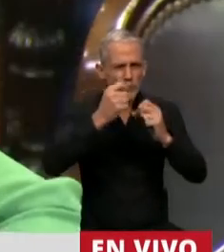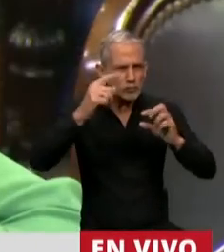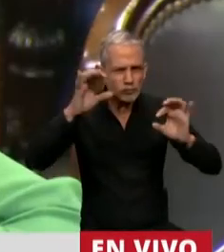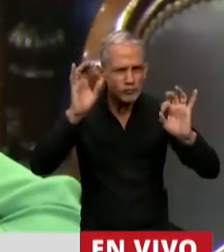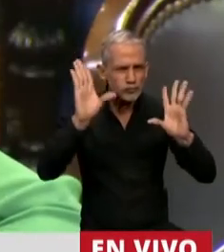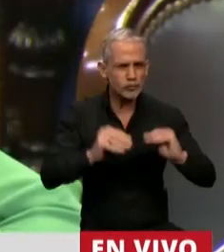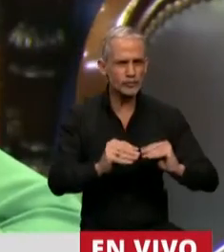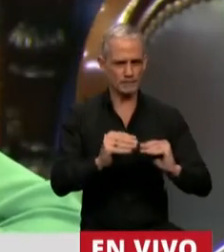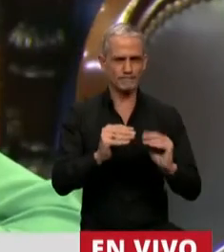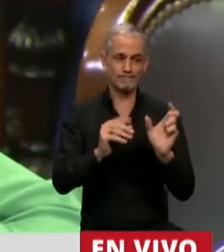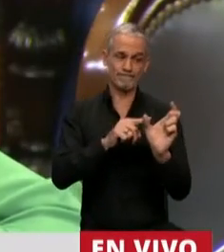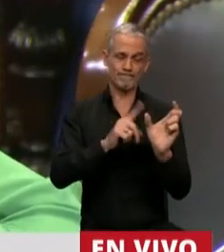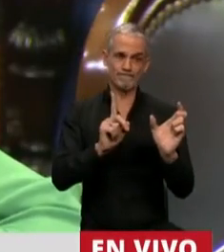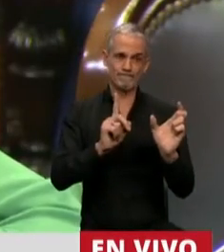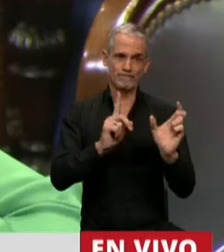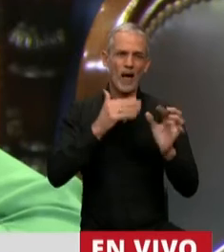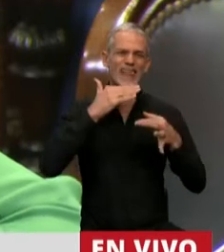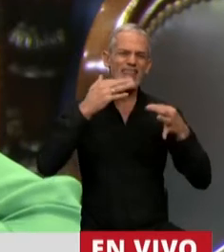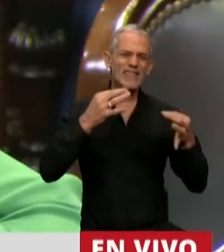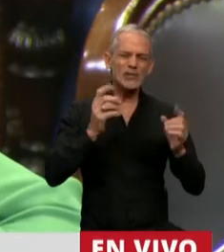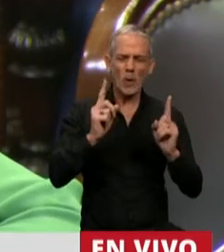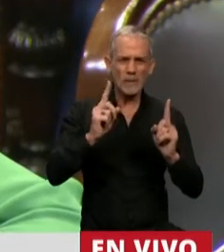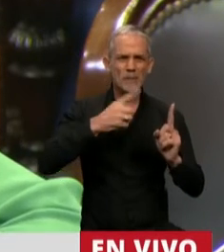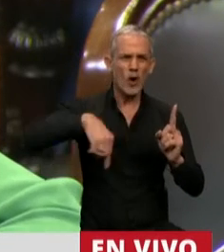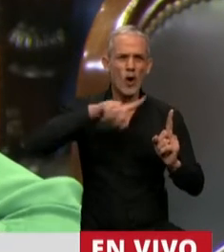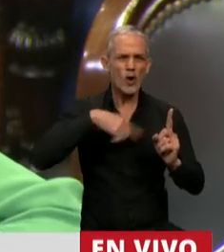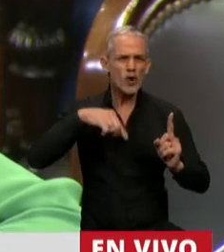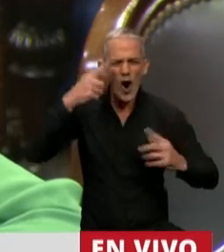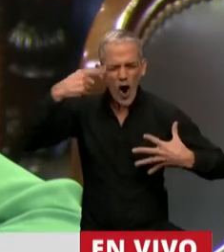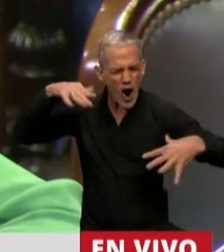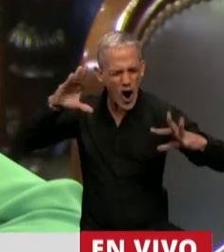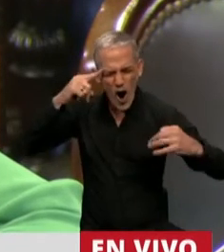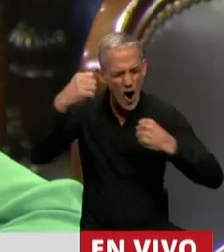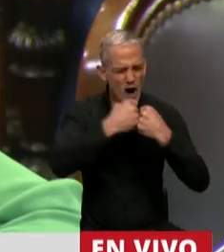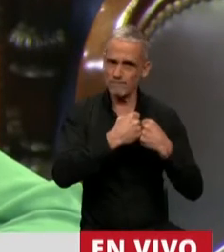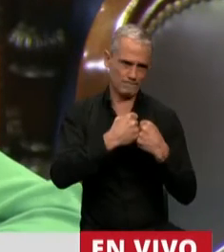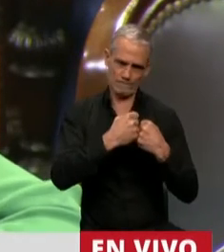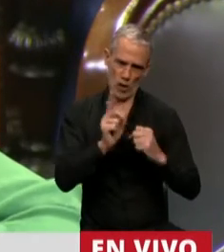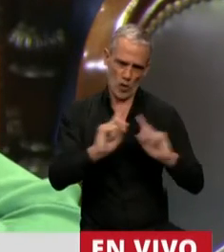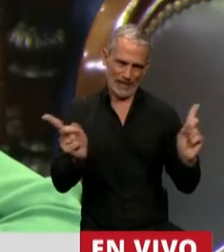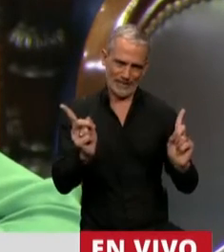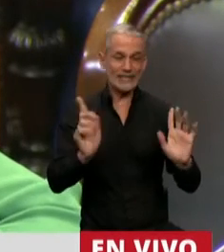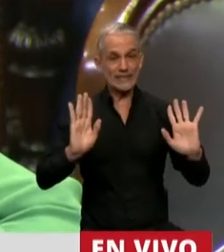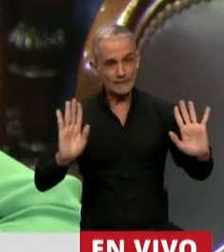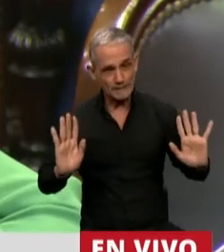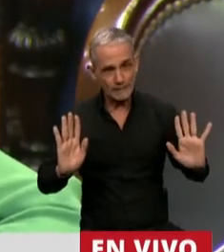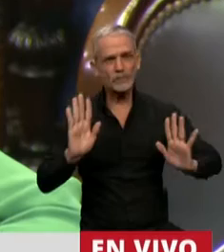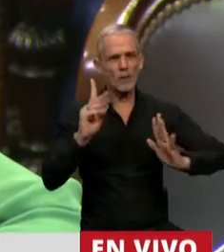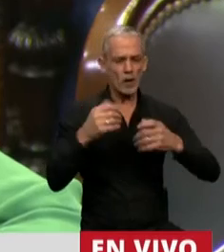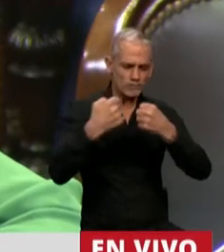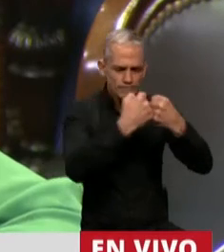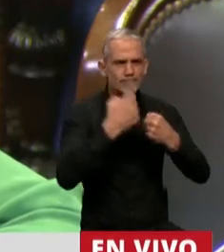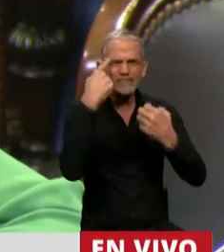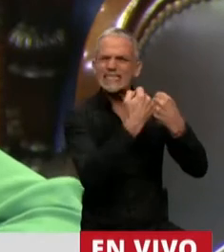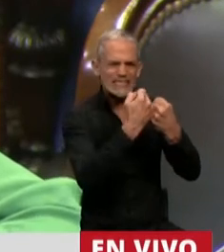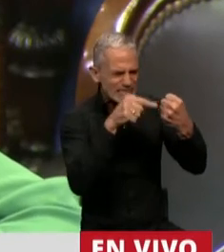no es la definición de que estamos todos de acuerdo. Pero también el consenso